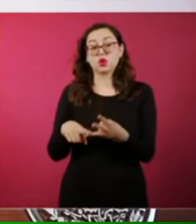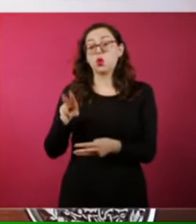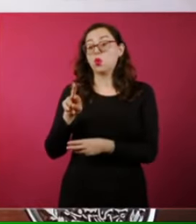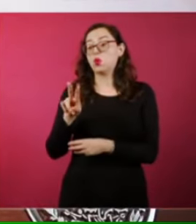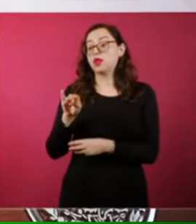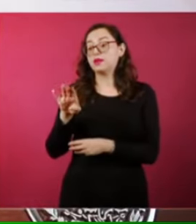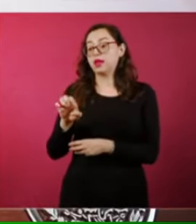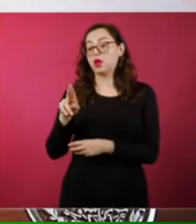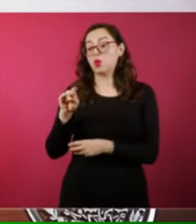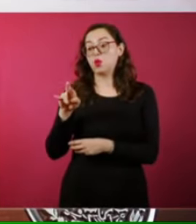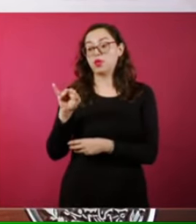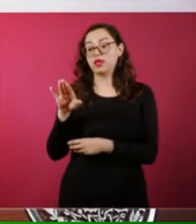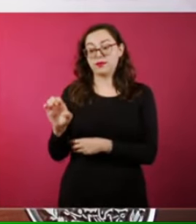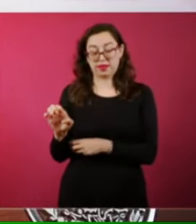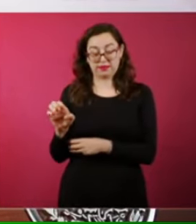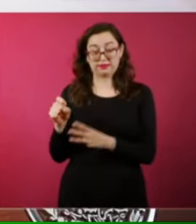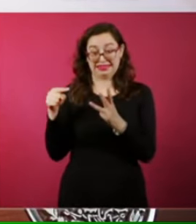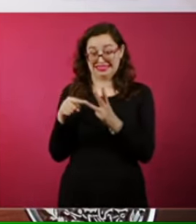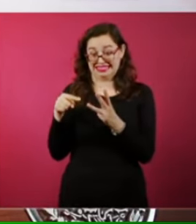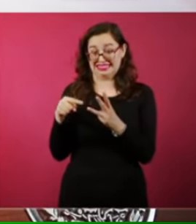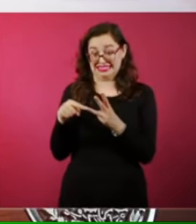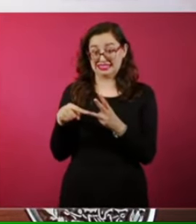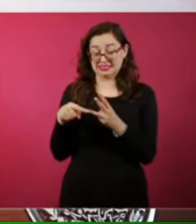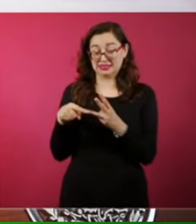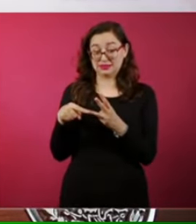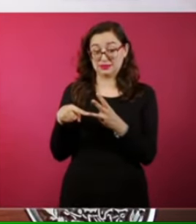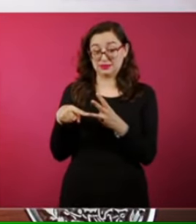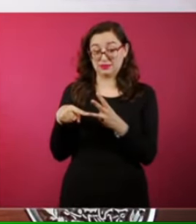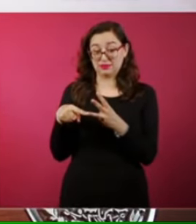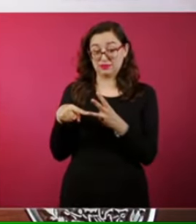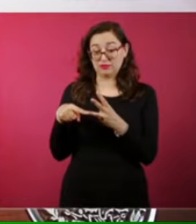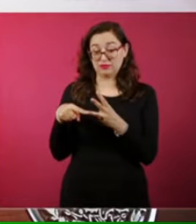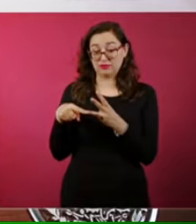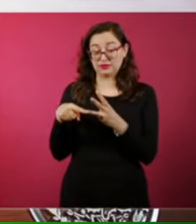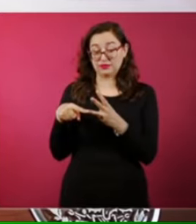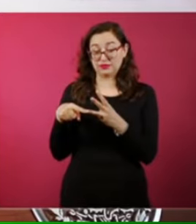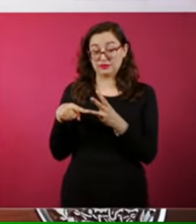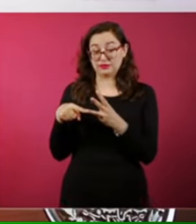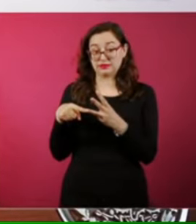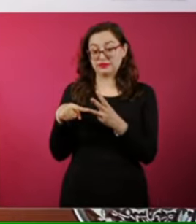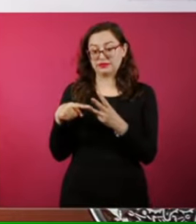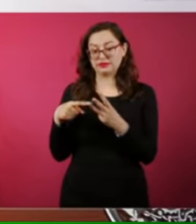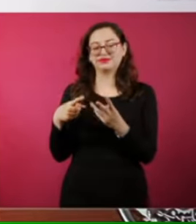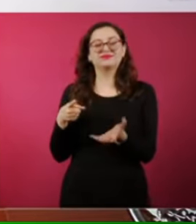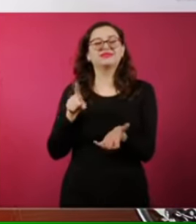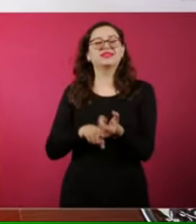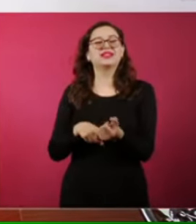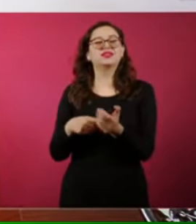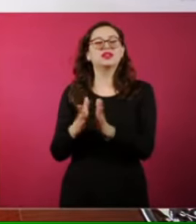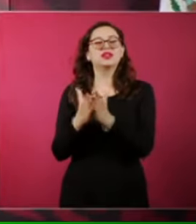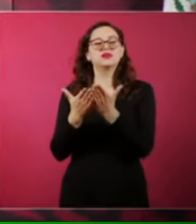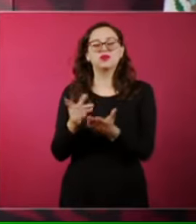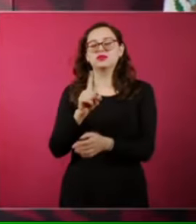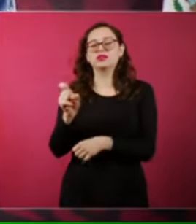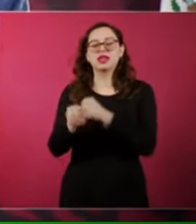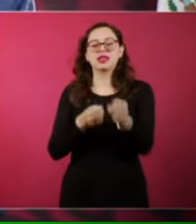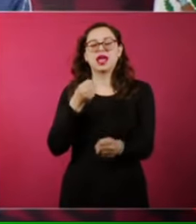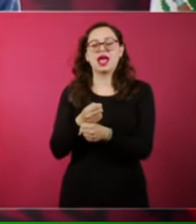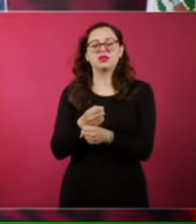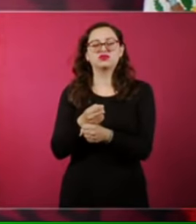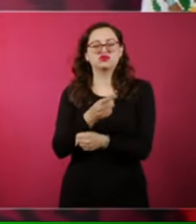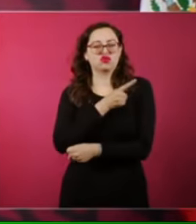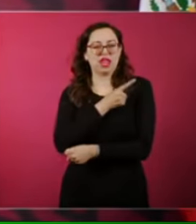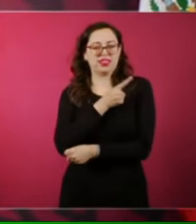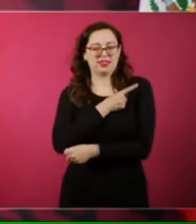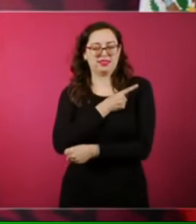Uribe, que es el personaje en la novela de Cien Años de Soledad de Gabriel García